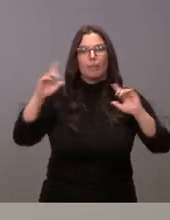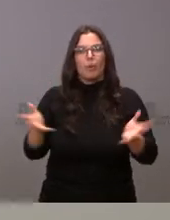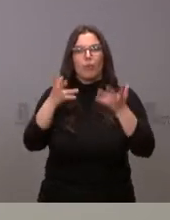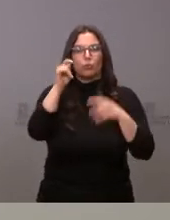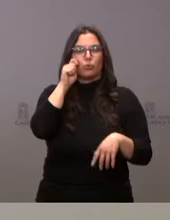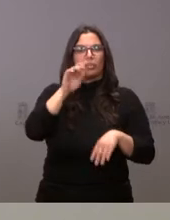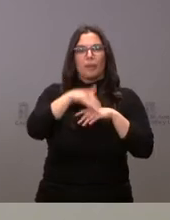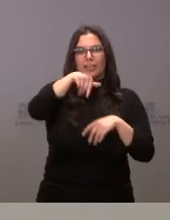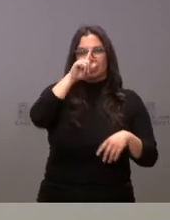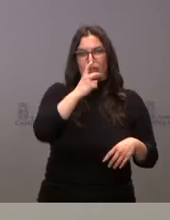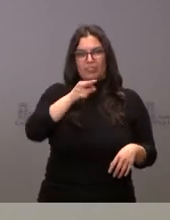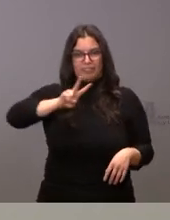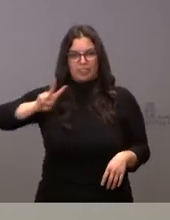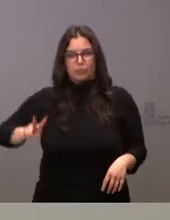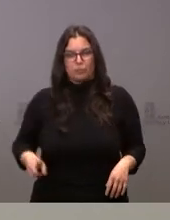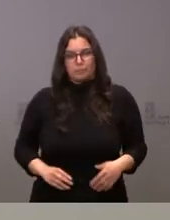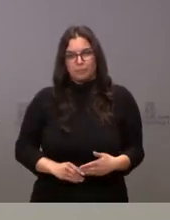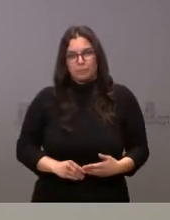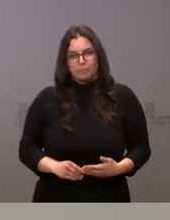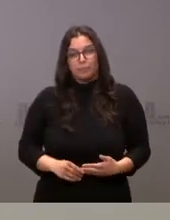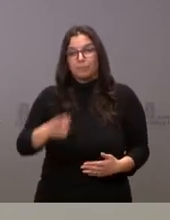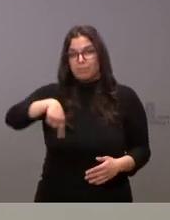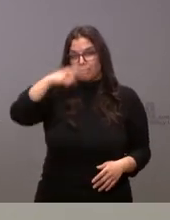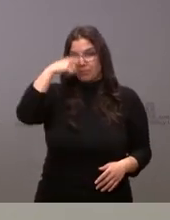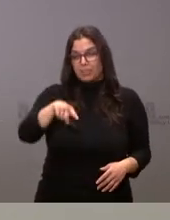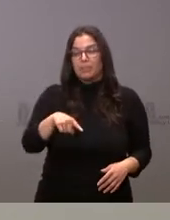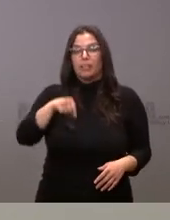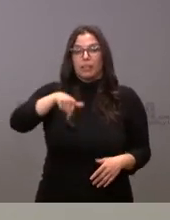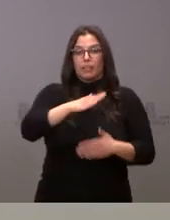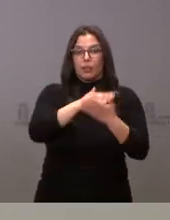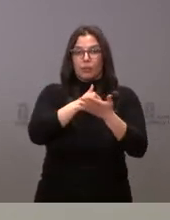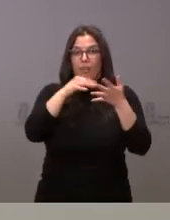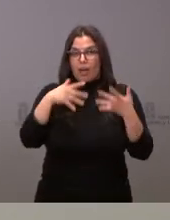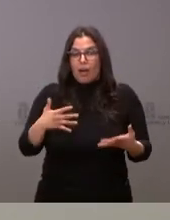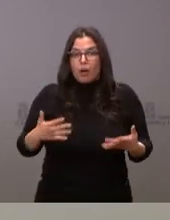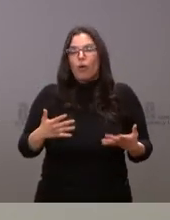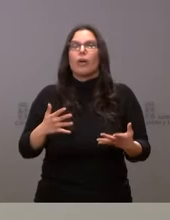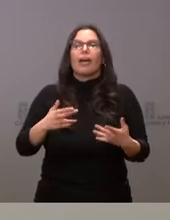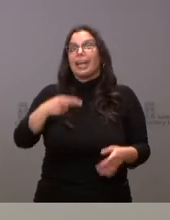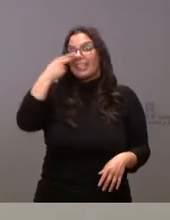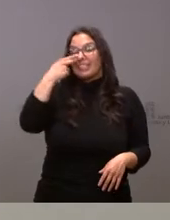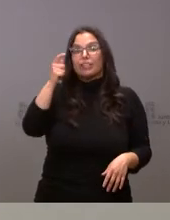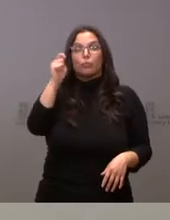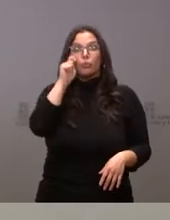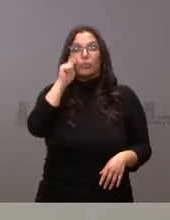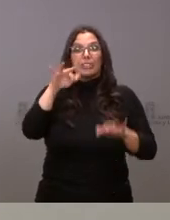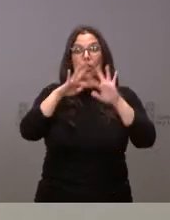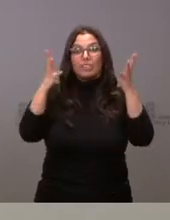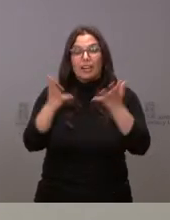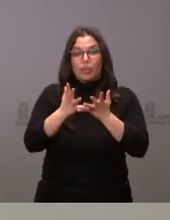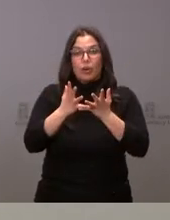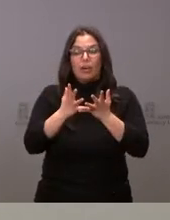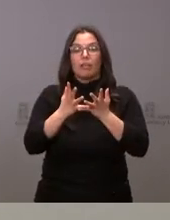2022. Saben ustedes que nuestra comunidad tiene en este momento declaradas de interés turístico internacional